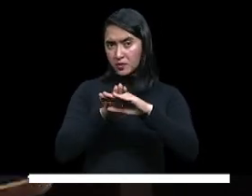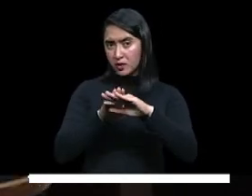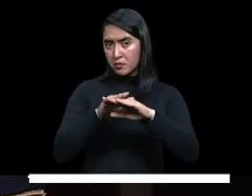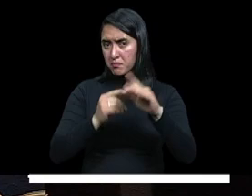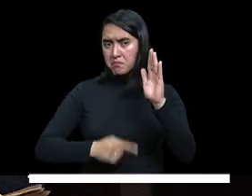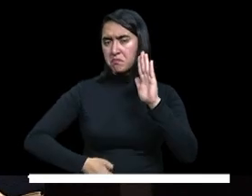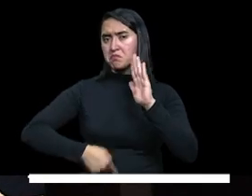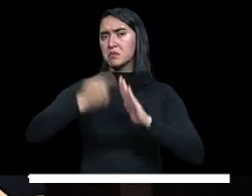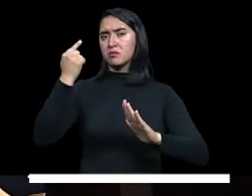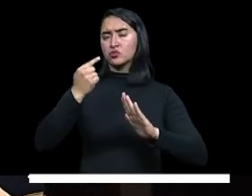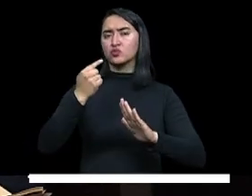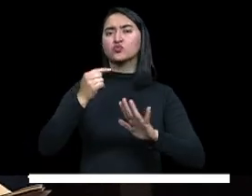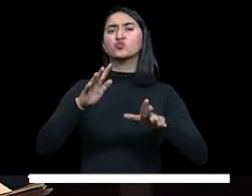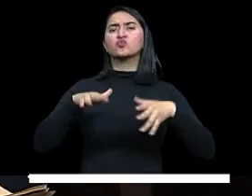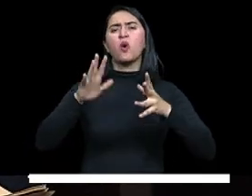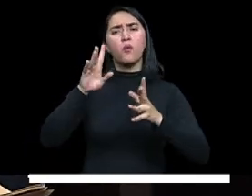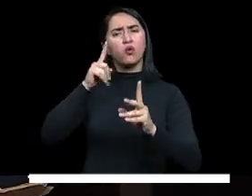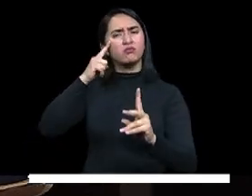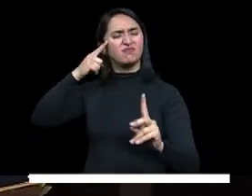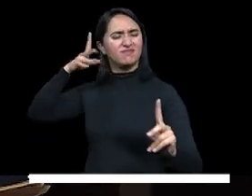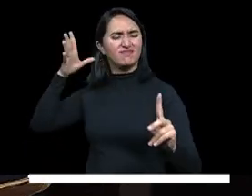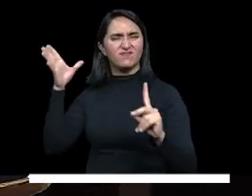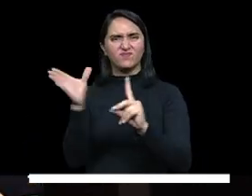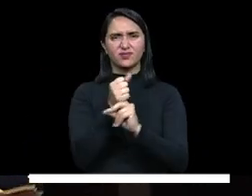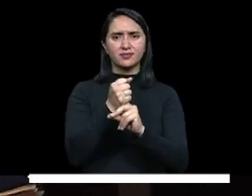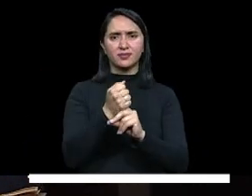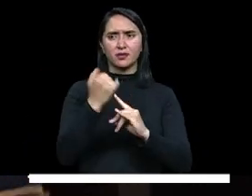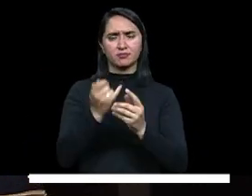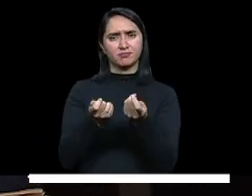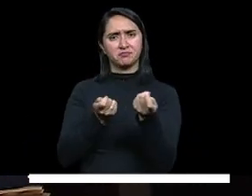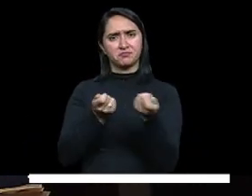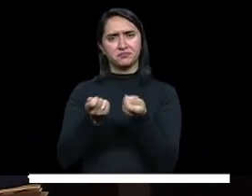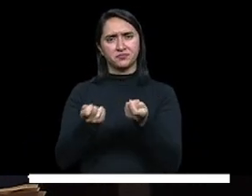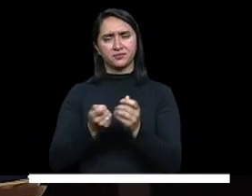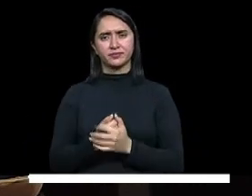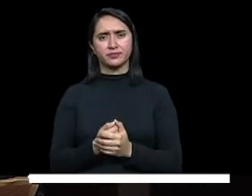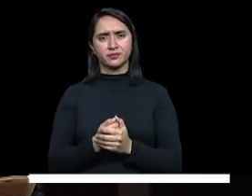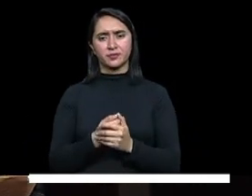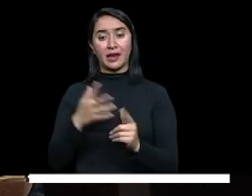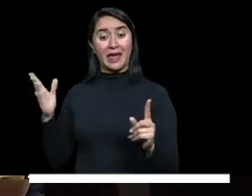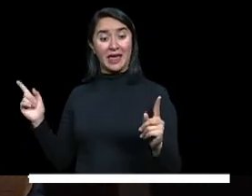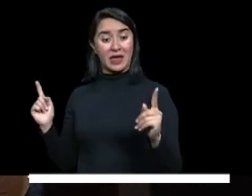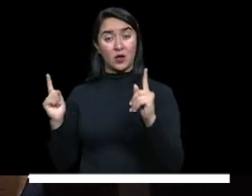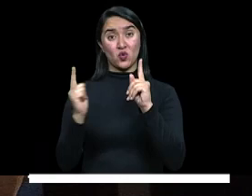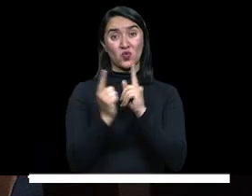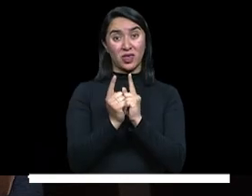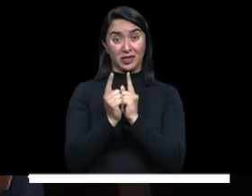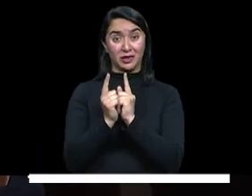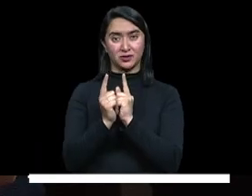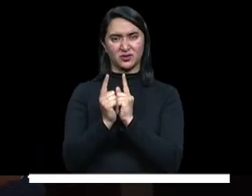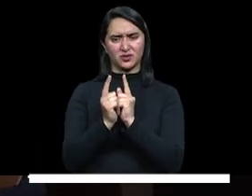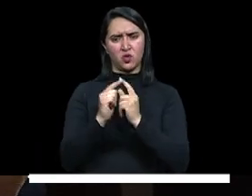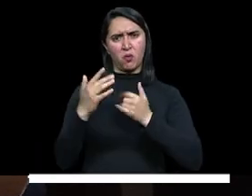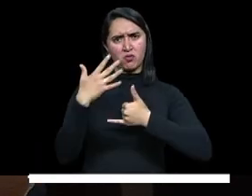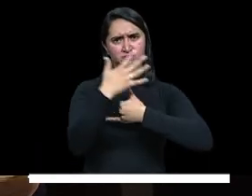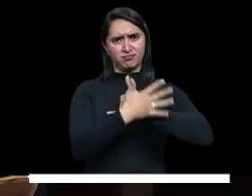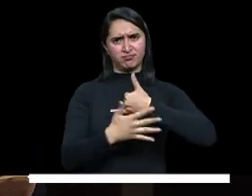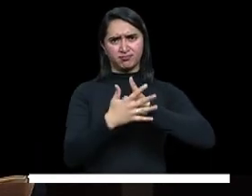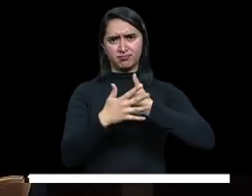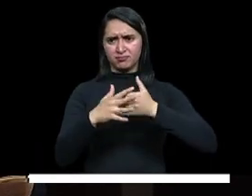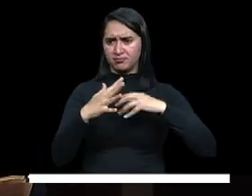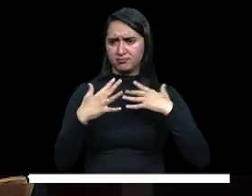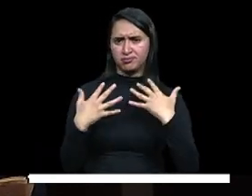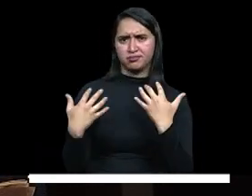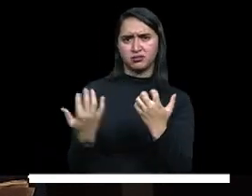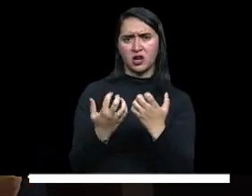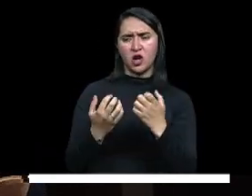de uno de esos logros de esta gestión? El encuentro regional, un compromiso de acción